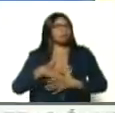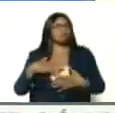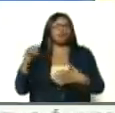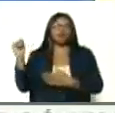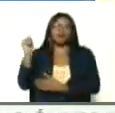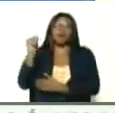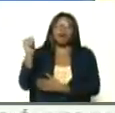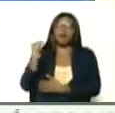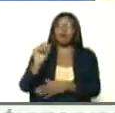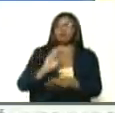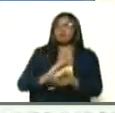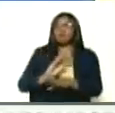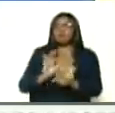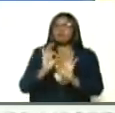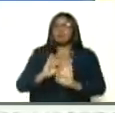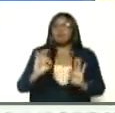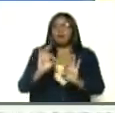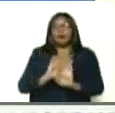de prevención,